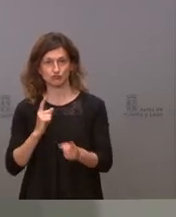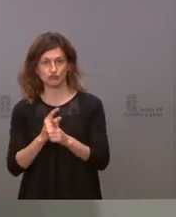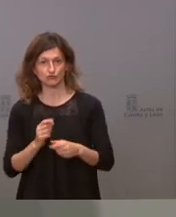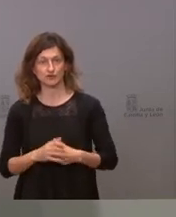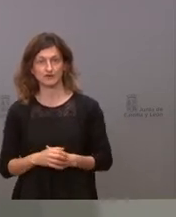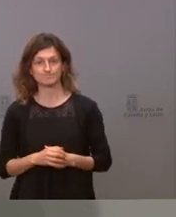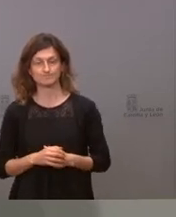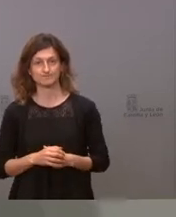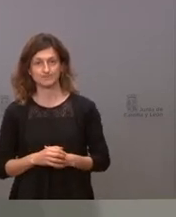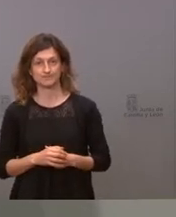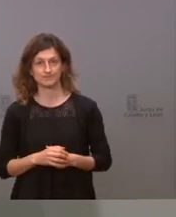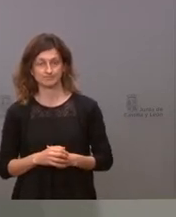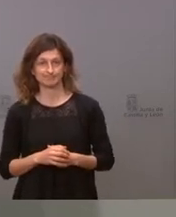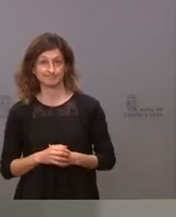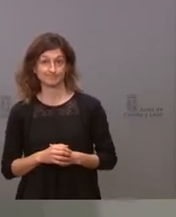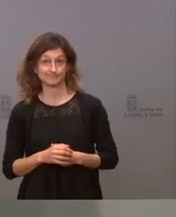y igual